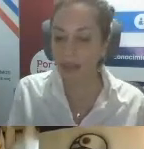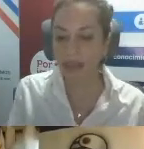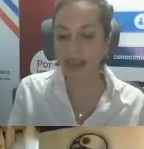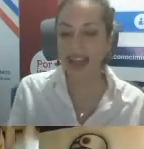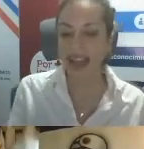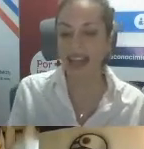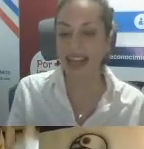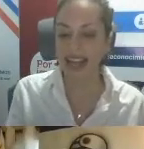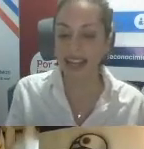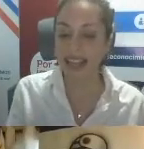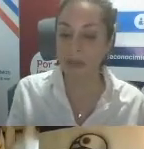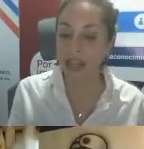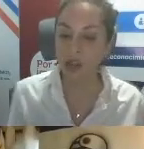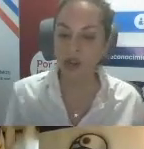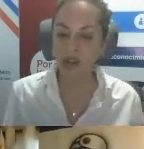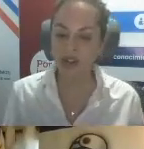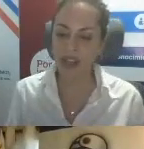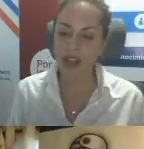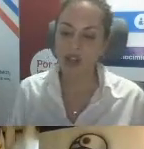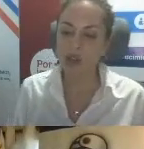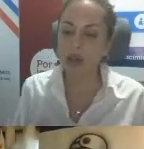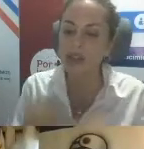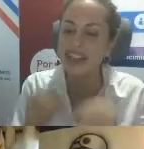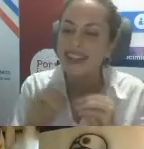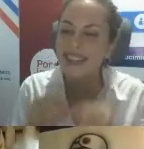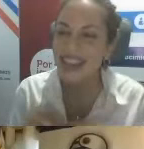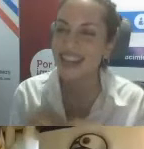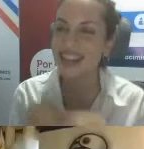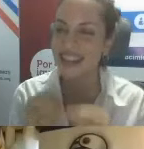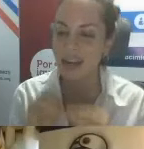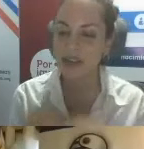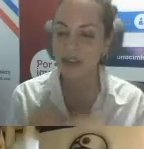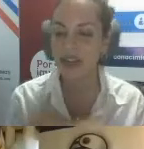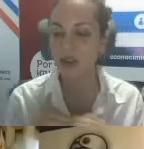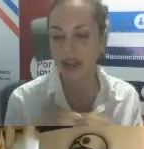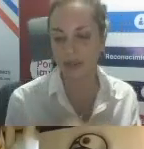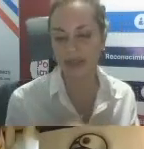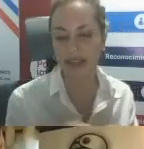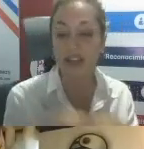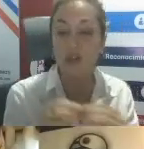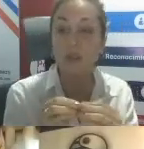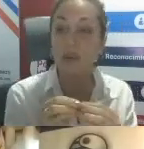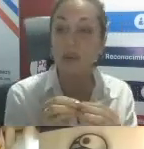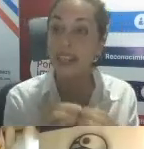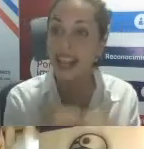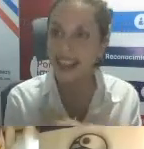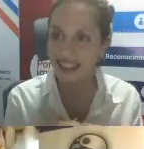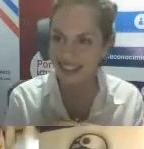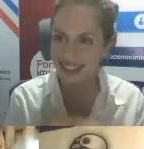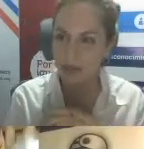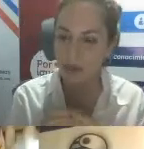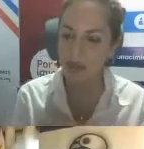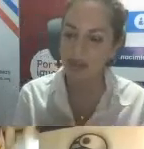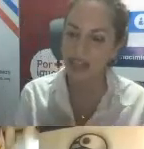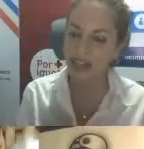Promover también el entendimiento, ¿sí? Sobre el potencial de las personas con discapacidad y sus posibilidades